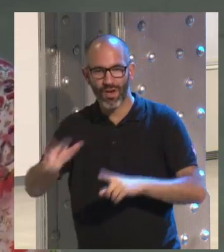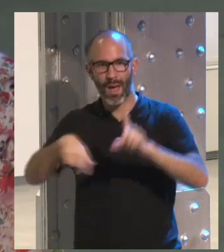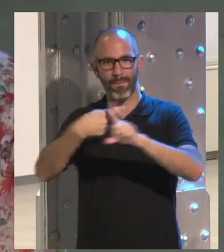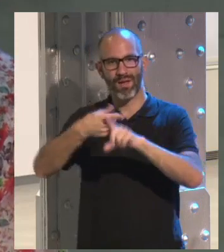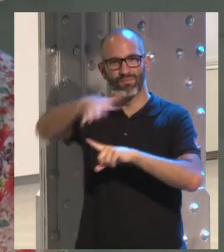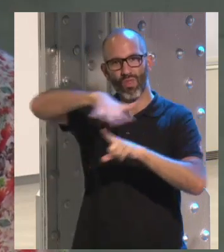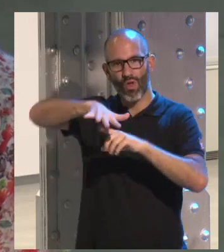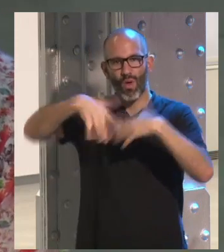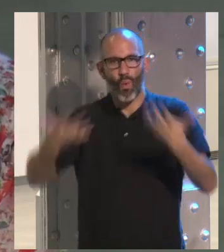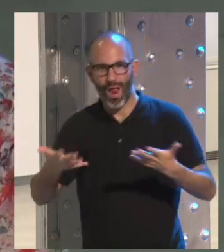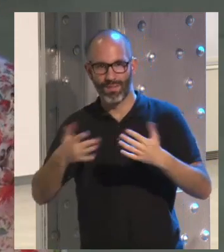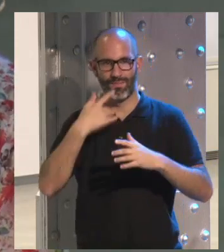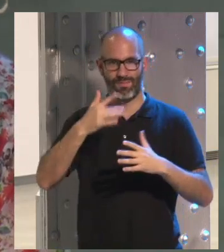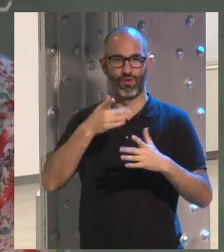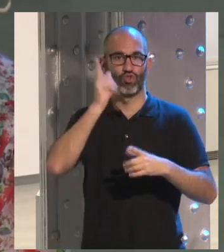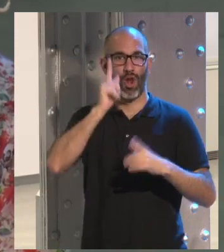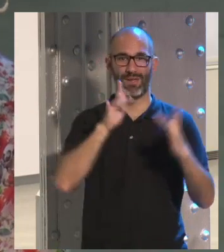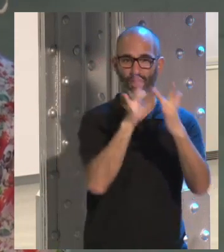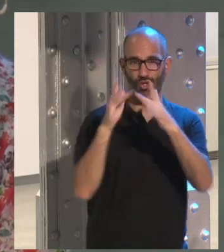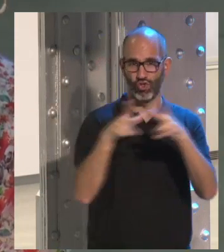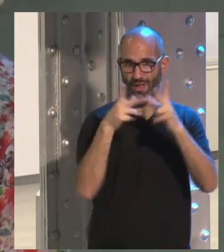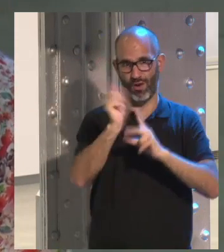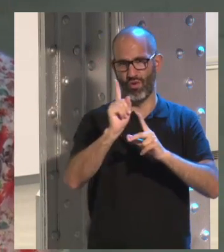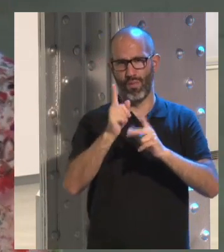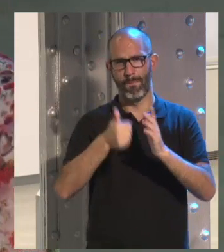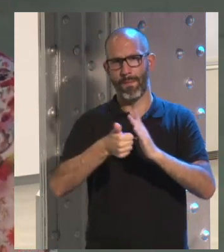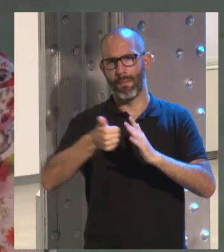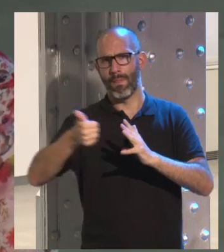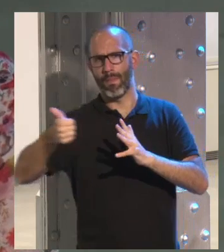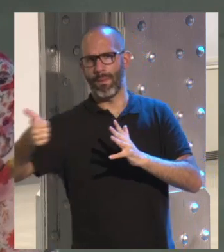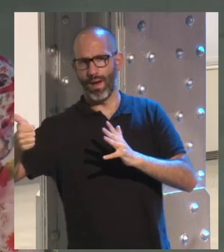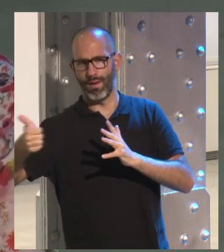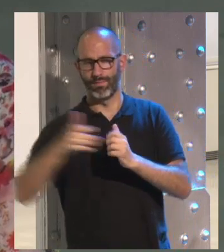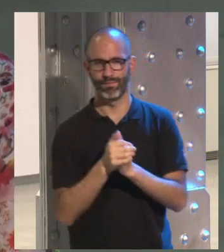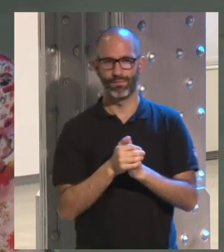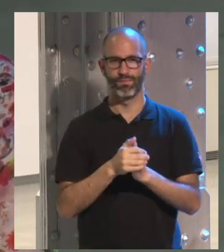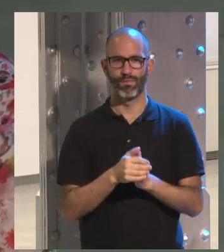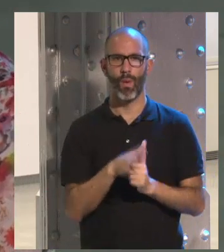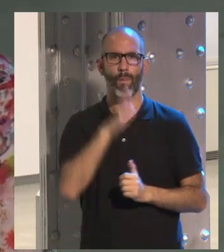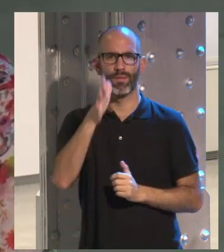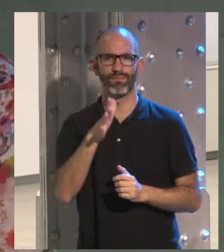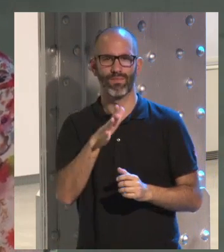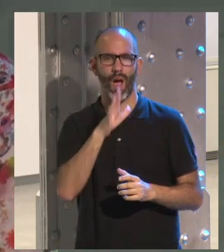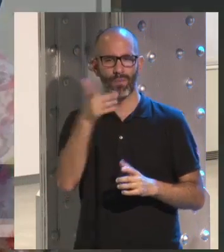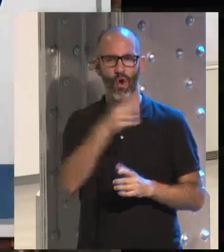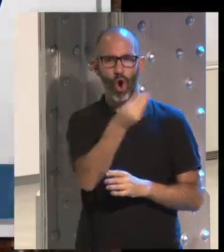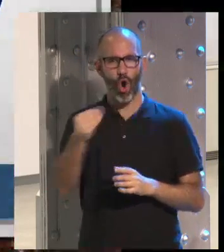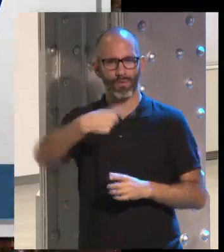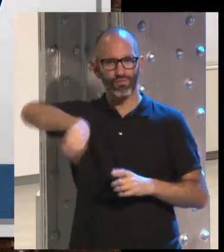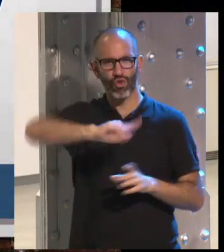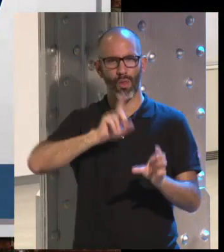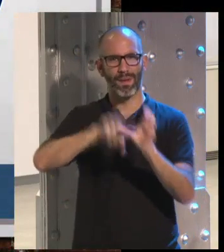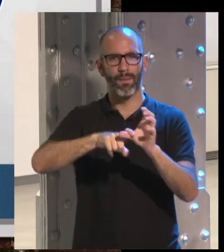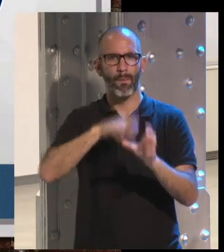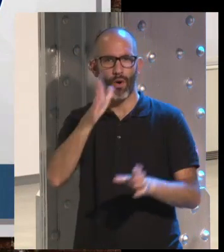más allá de simplemente relaciones sociales. ¿Por qué se participa? Hoy es el día,